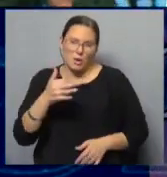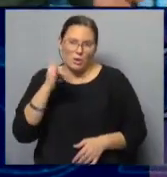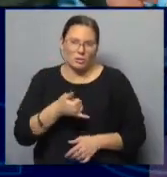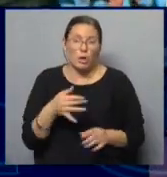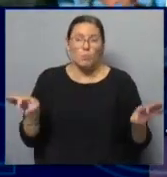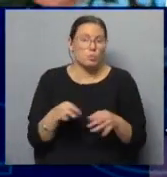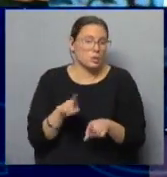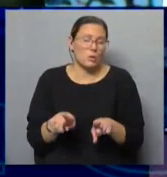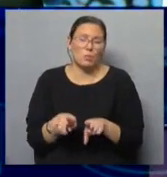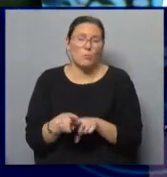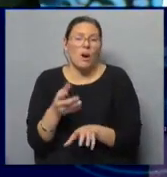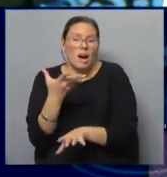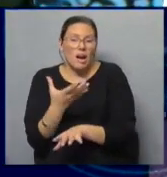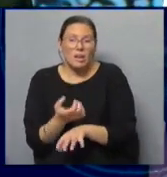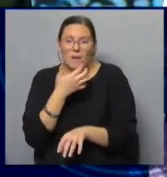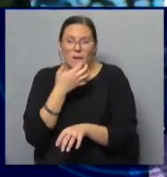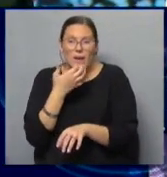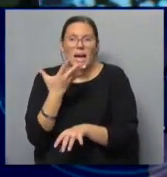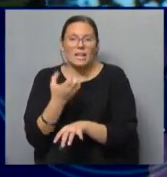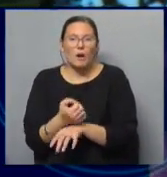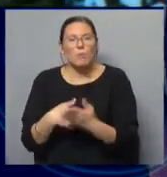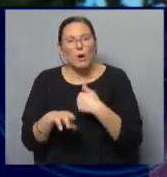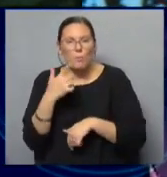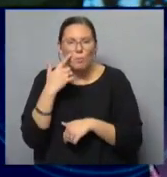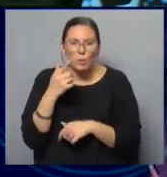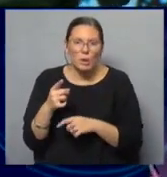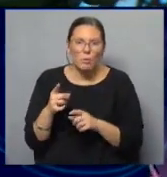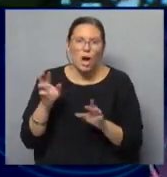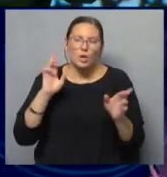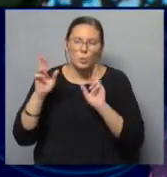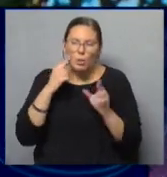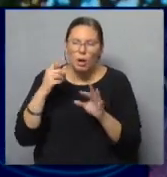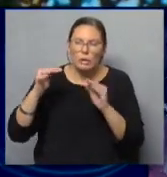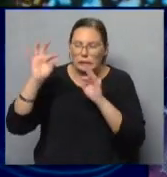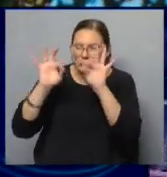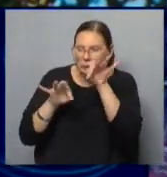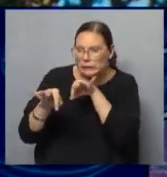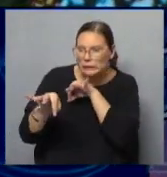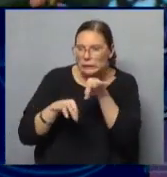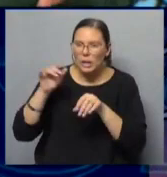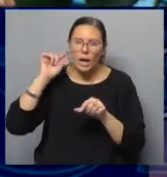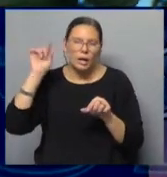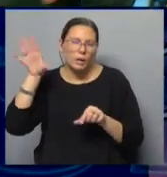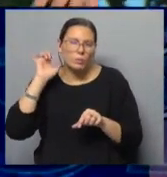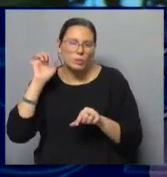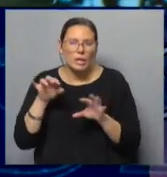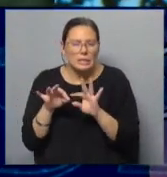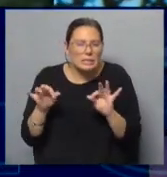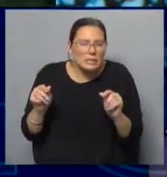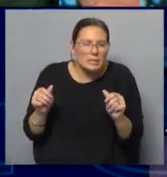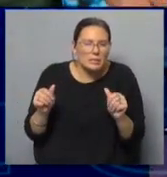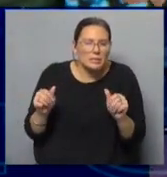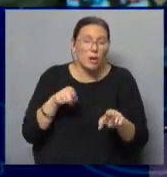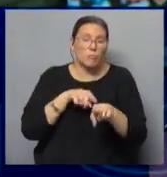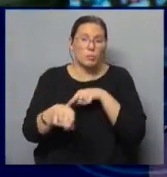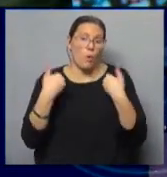mismo grabar es como una cosa más de laboratorio. Donde pones un sonido, a qué volumen te suena acá en el costadito y tiene este efecto. En vivo